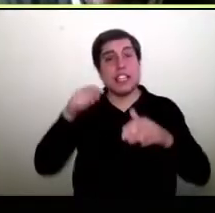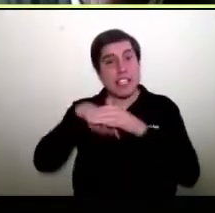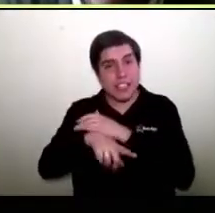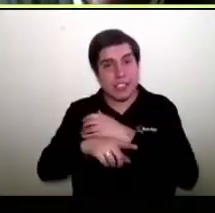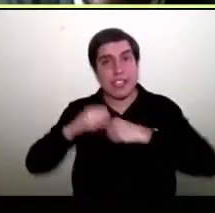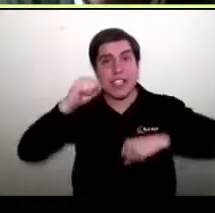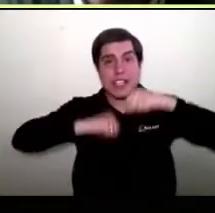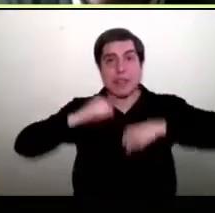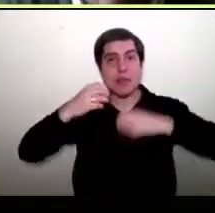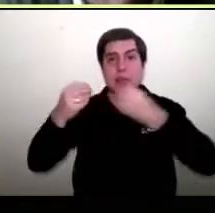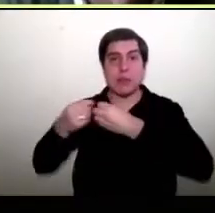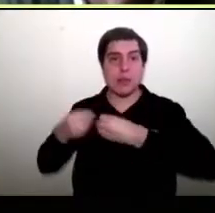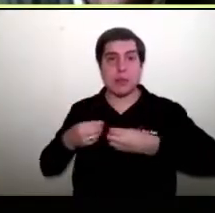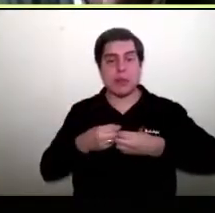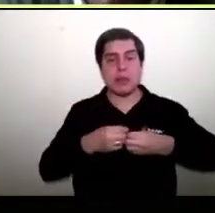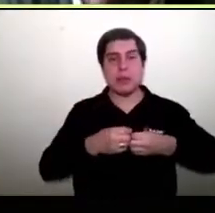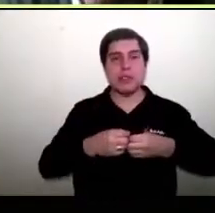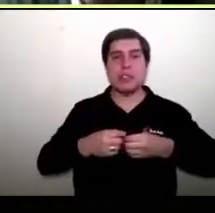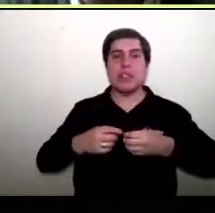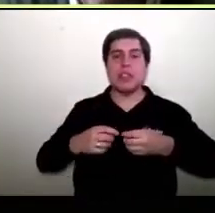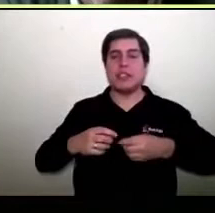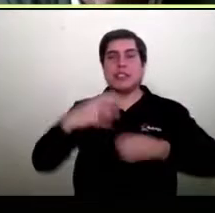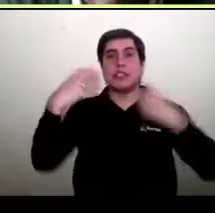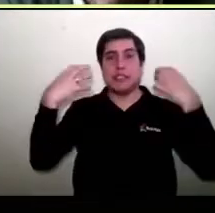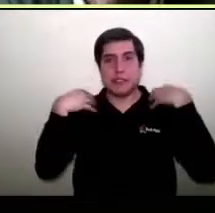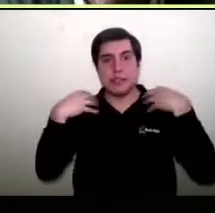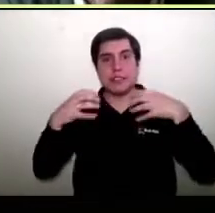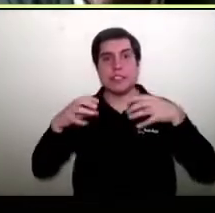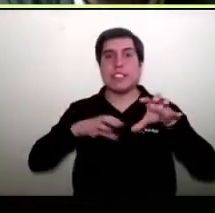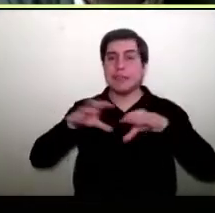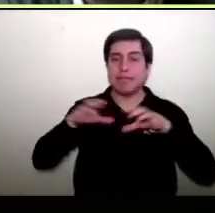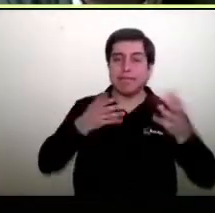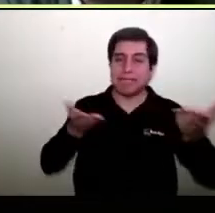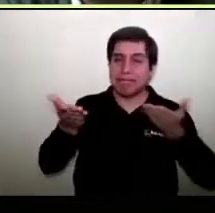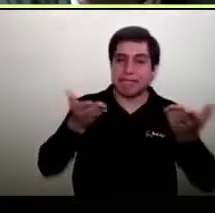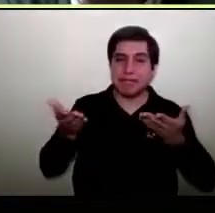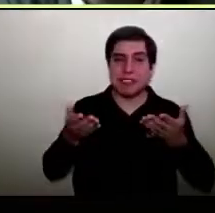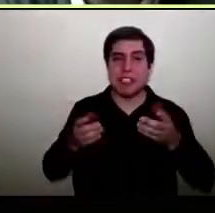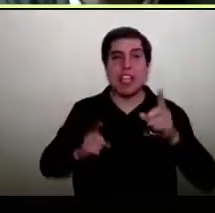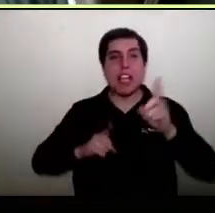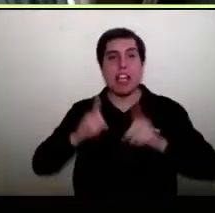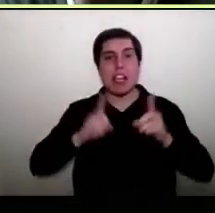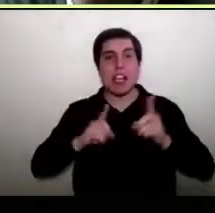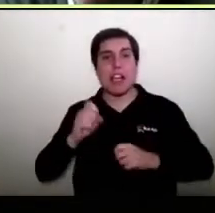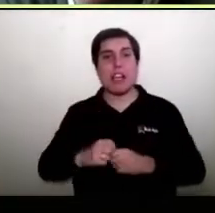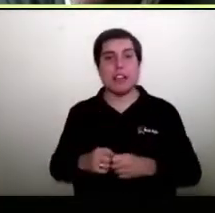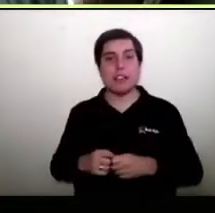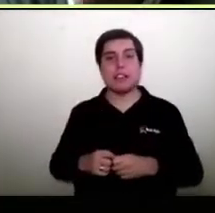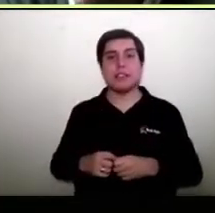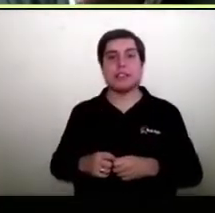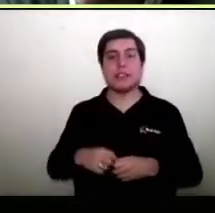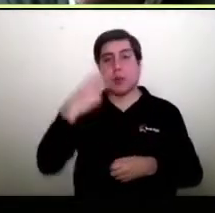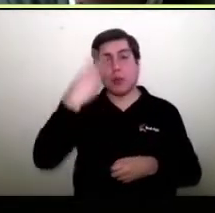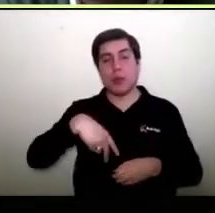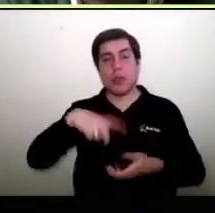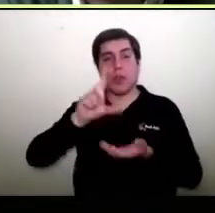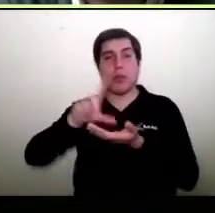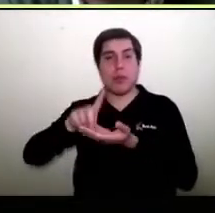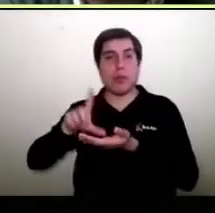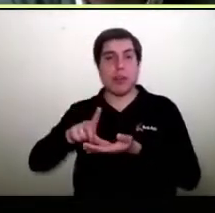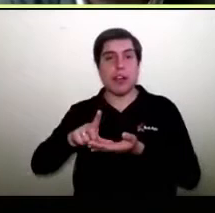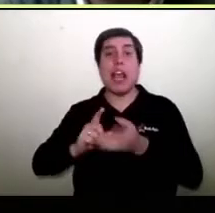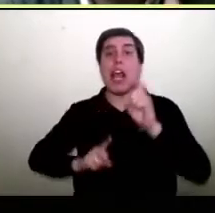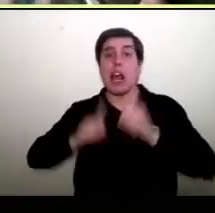empresas de diferentes rubros, tamaños, dueños, lugares. ¿Existe mall especializado en su rubro? Sí. Hoy día hay mall virtual que se están